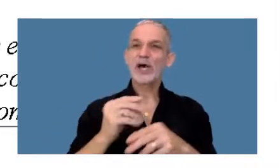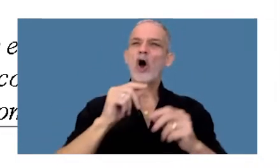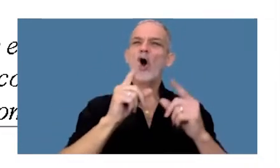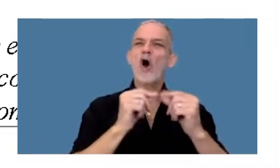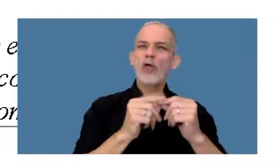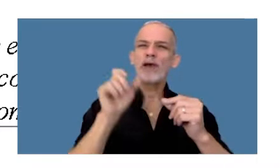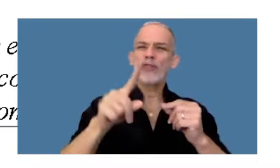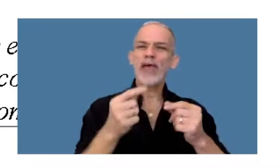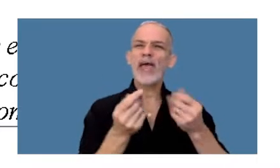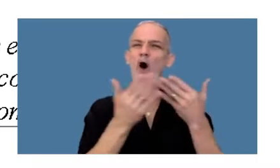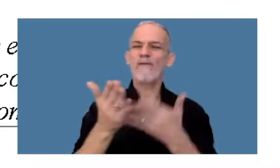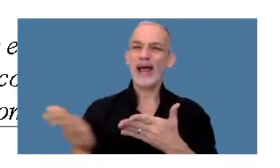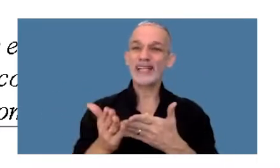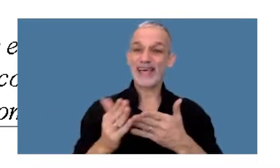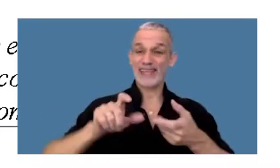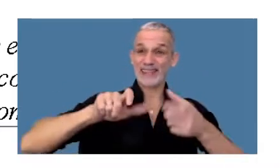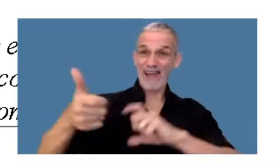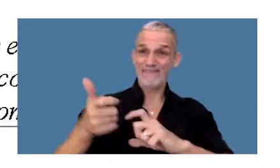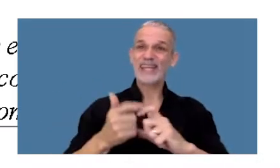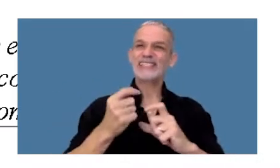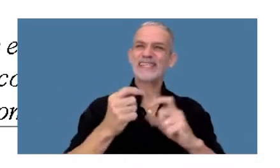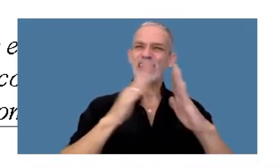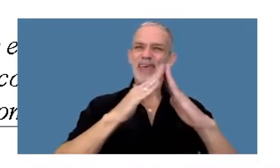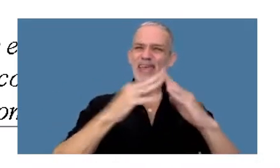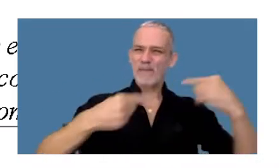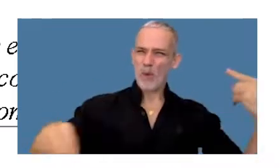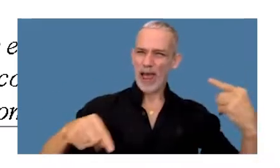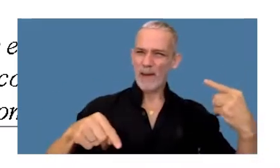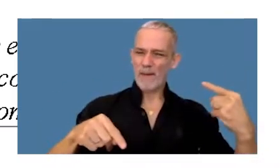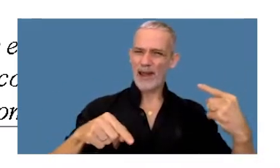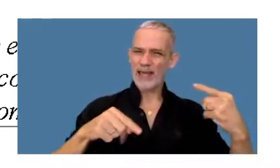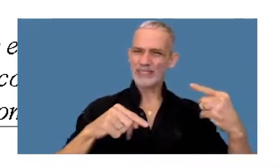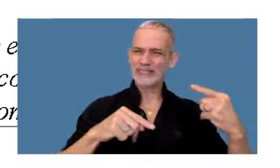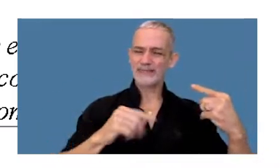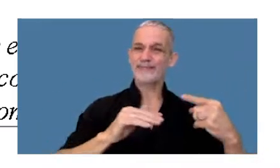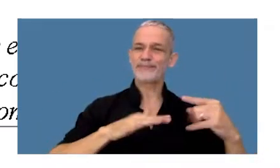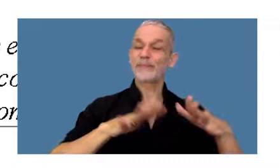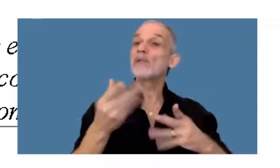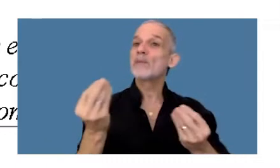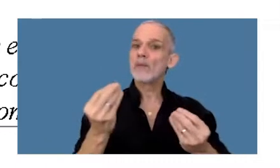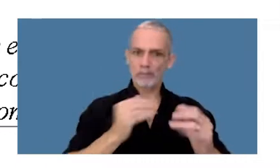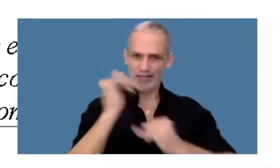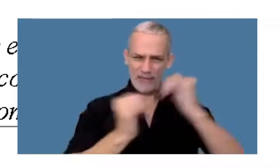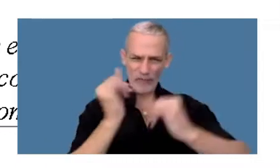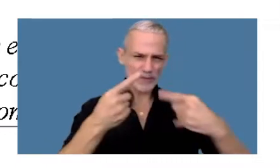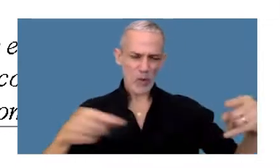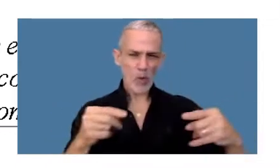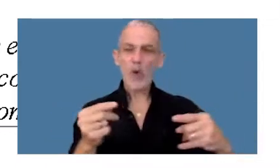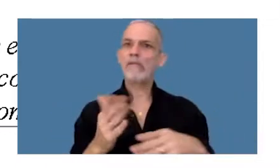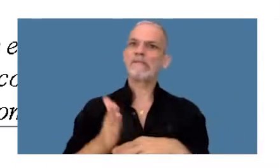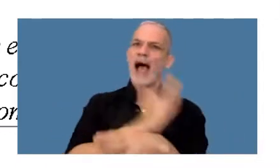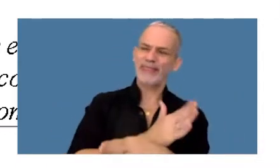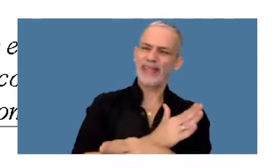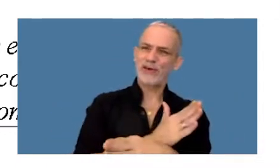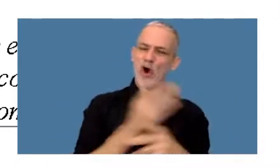de oferta de transferencia de inmuebles donde este régimen informativo es previo